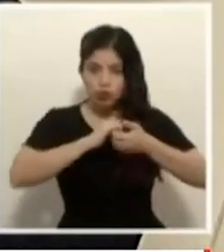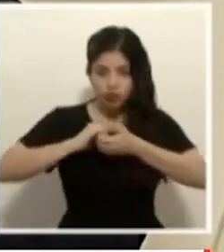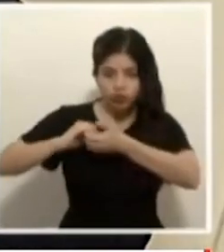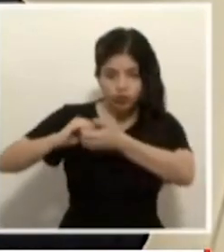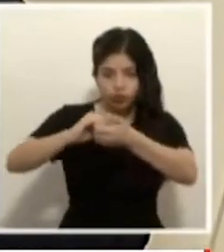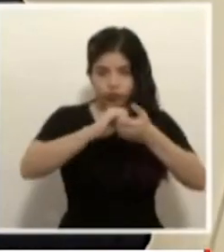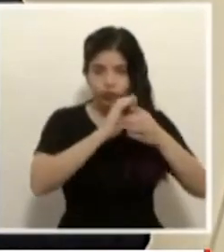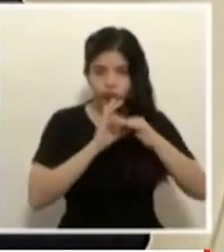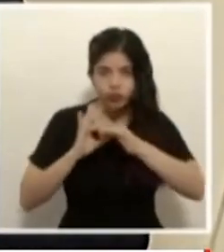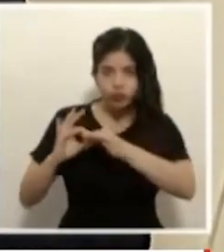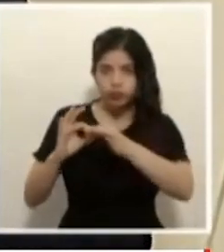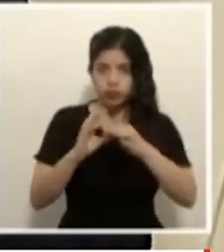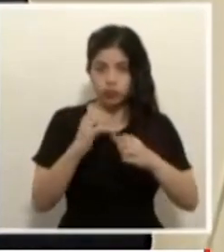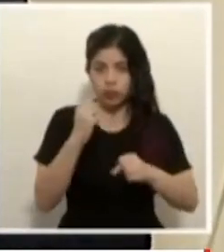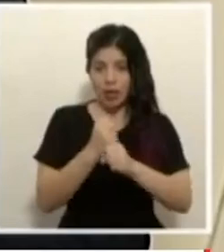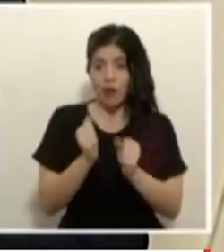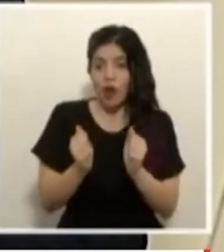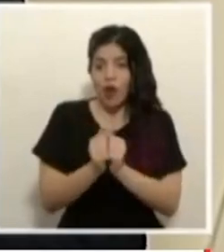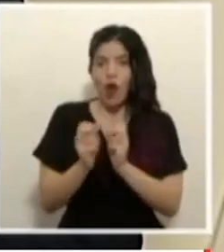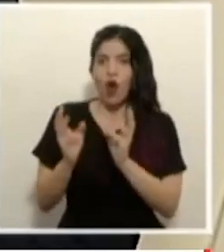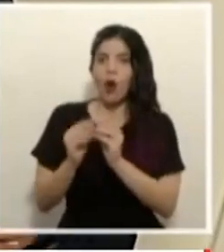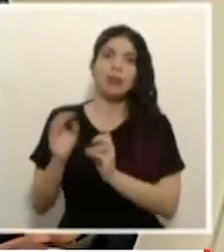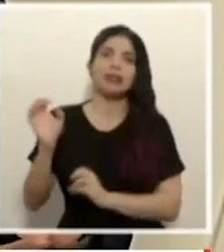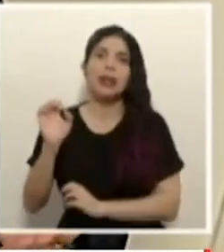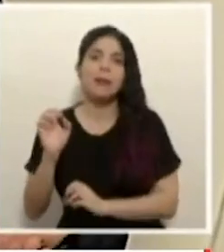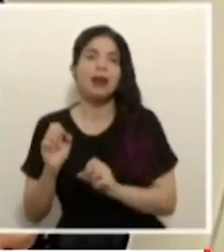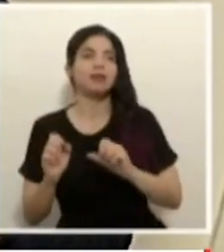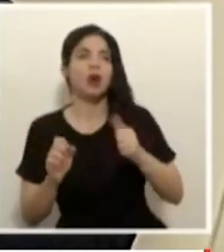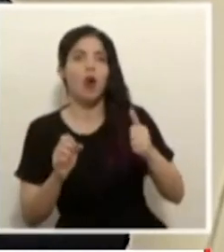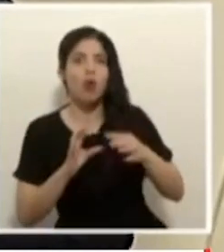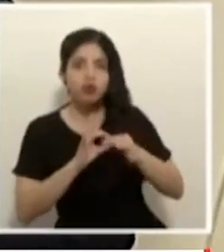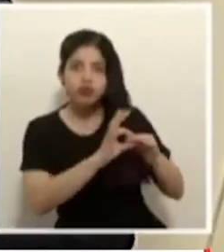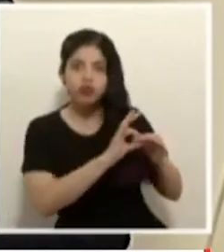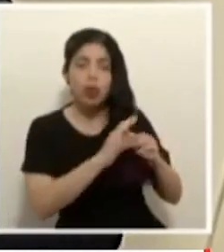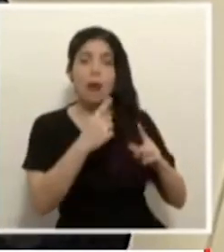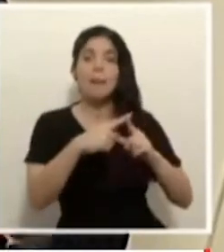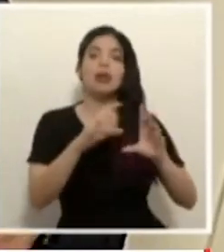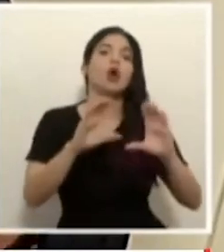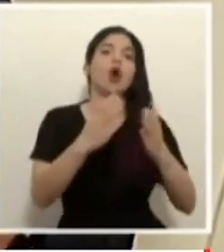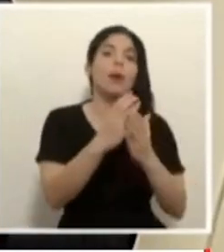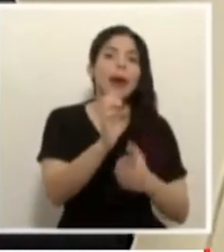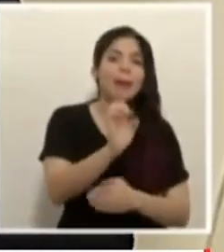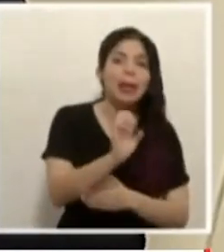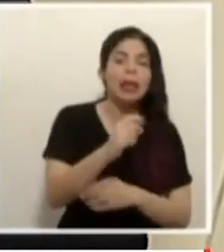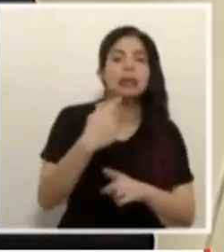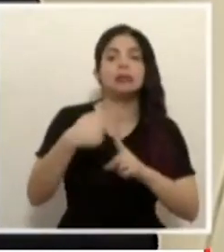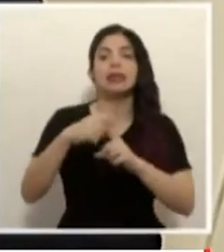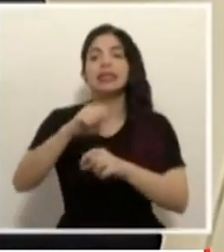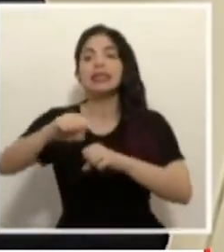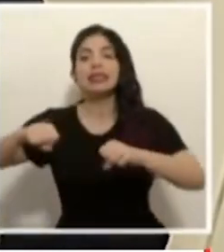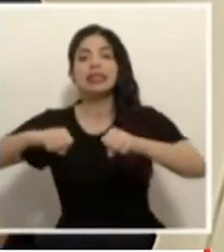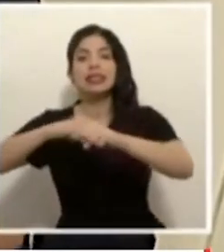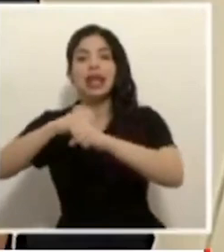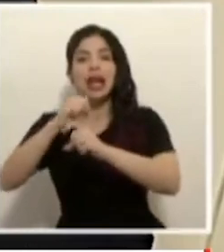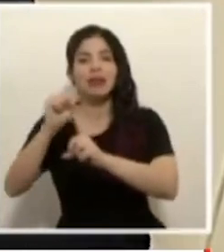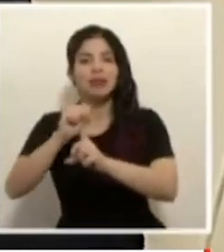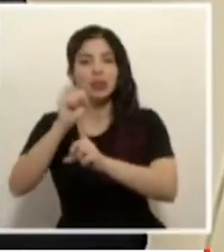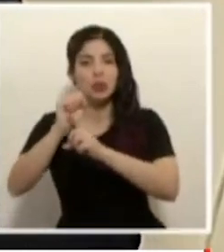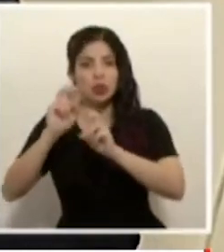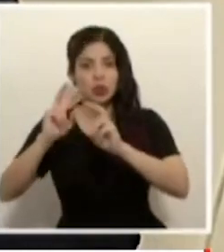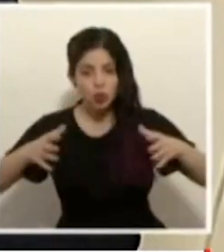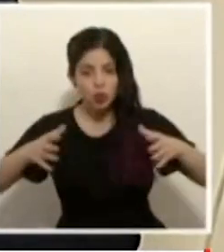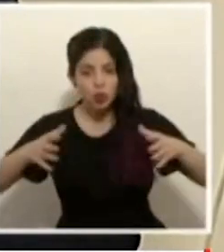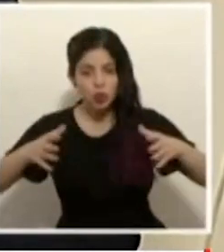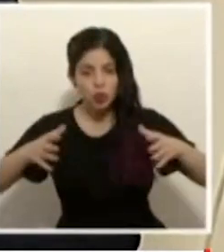coordinado con la Comisión de Emergencias y los demás y el Comité de Emergencia y la Sala de Situación toman esas